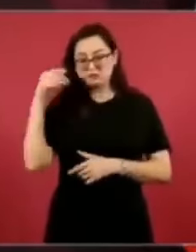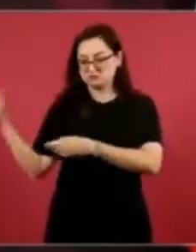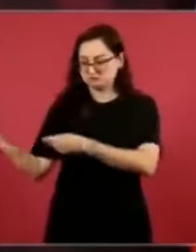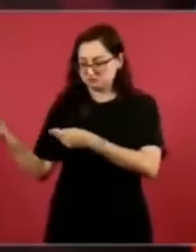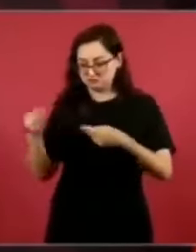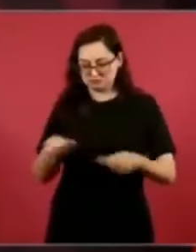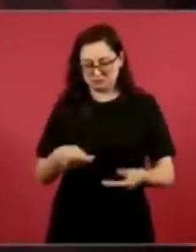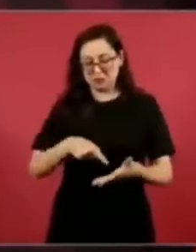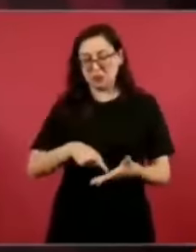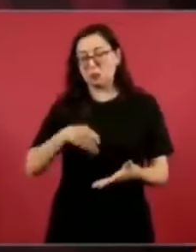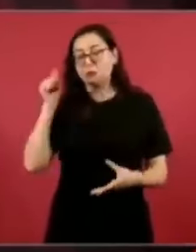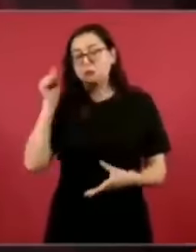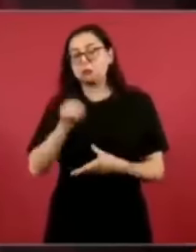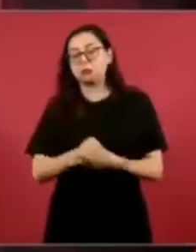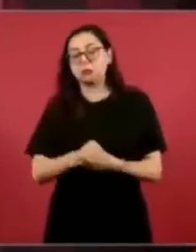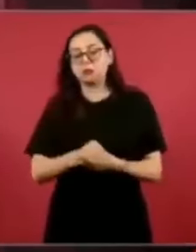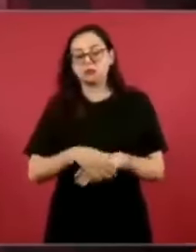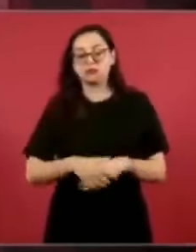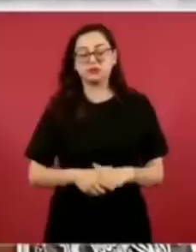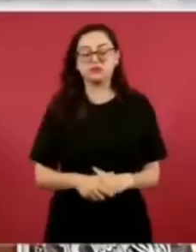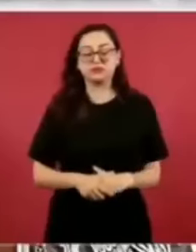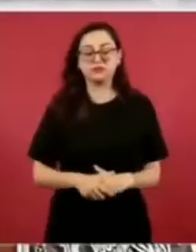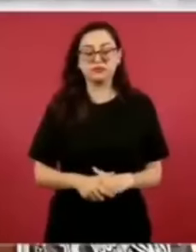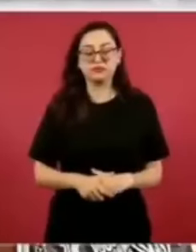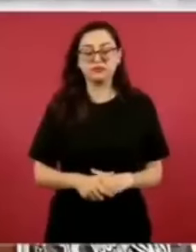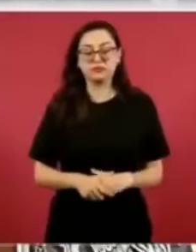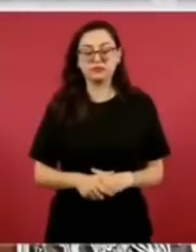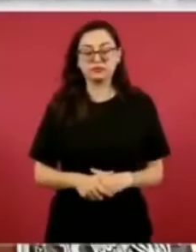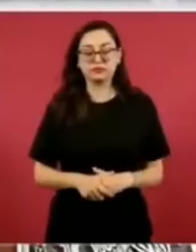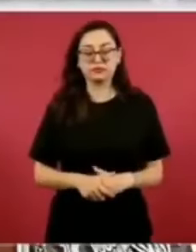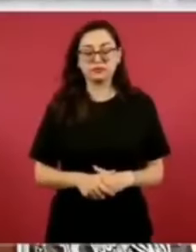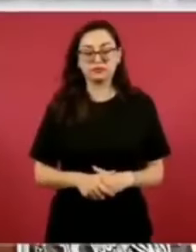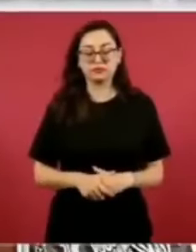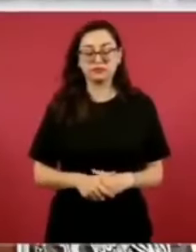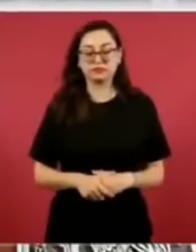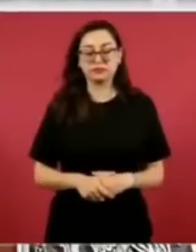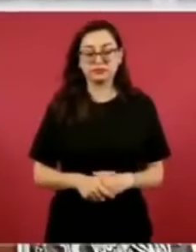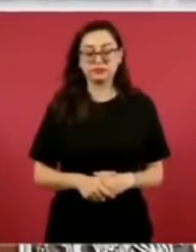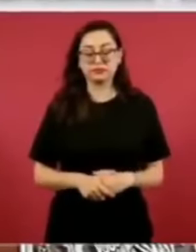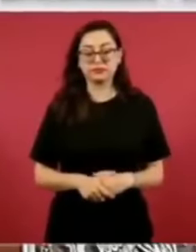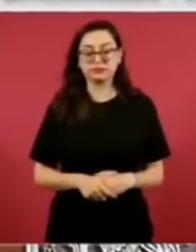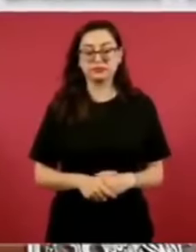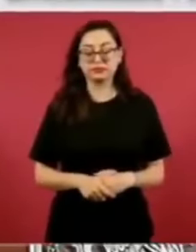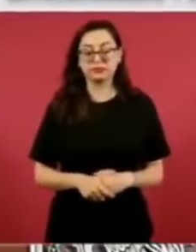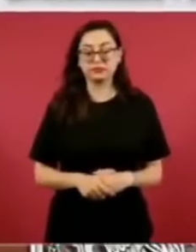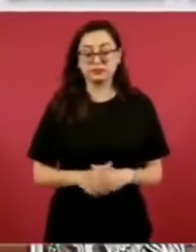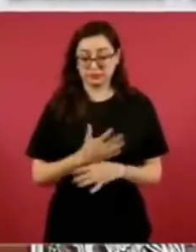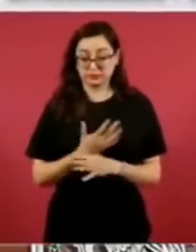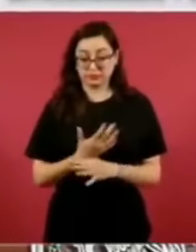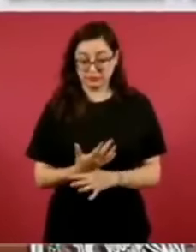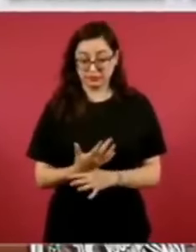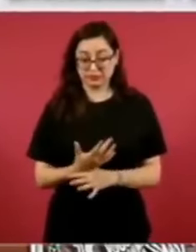ahorita es de